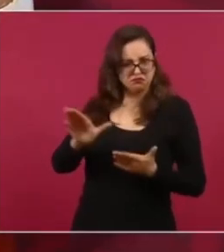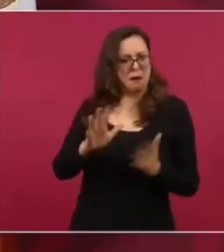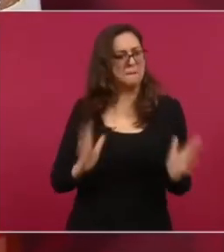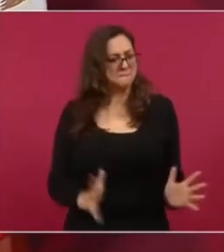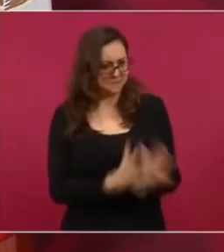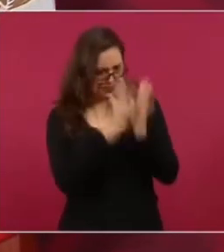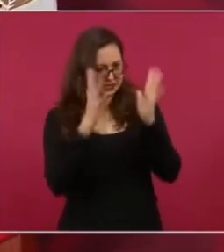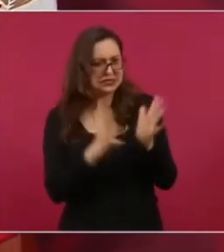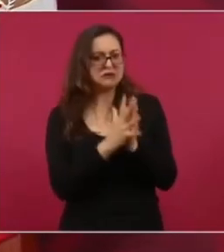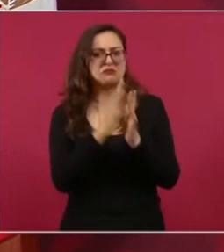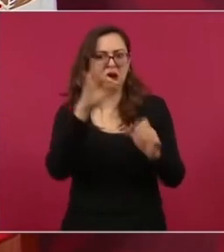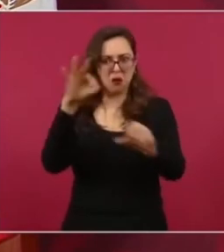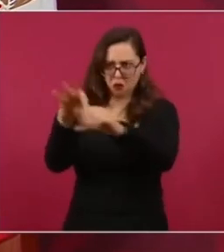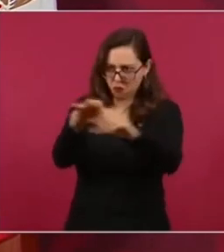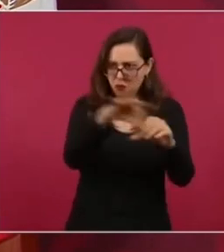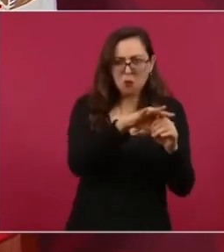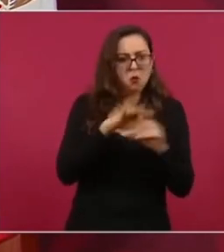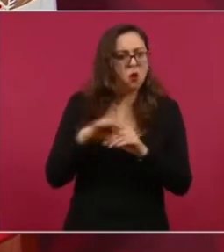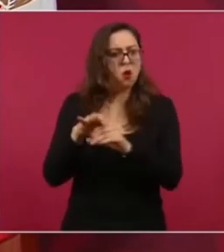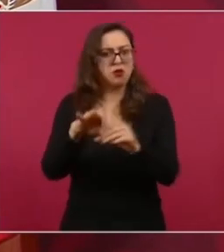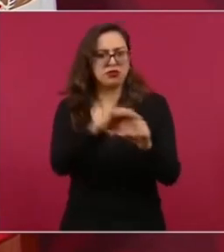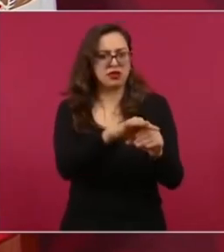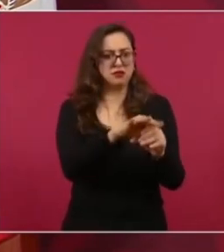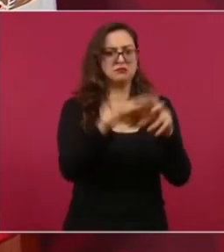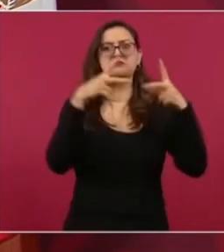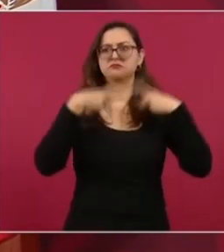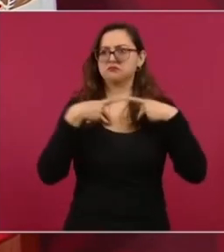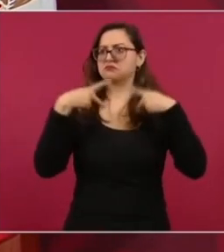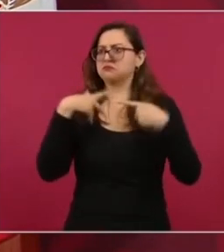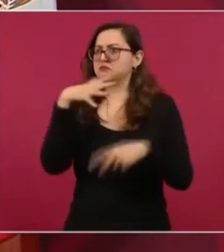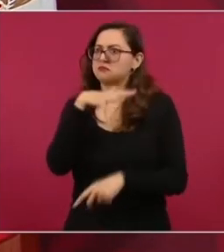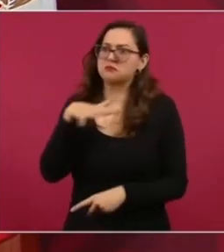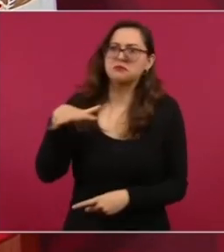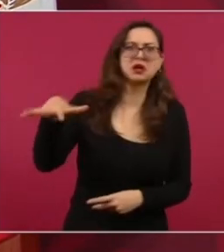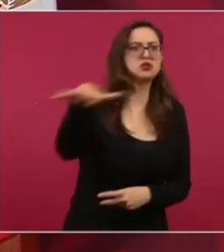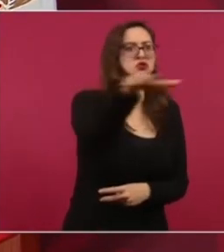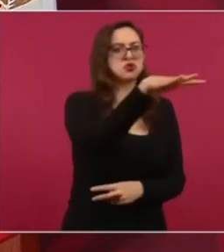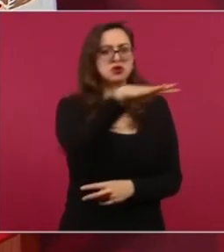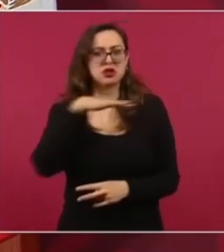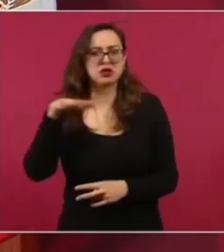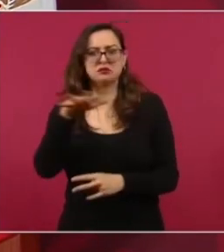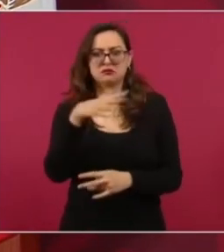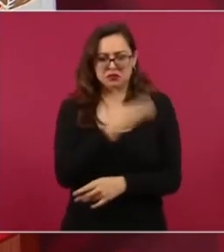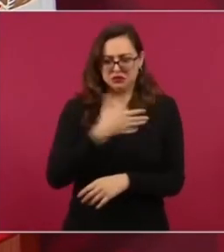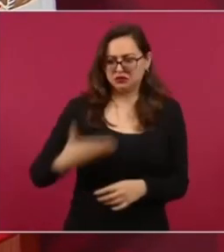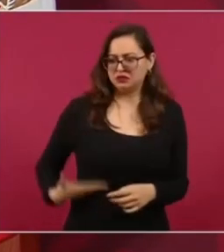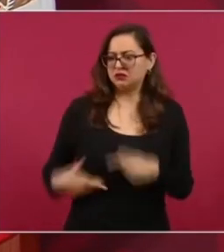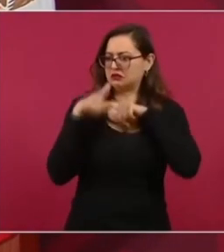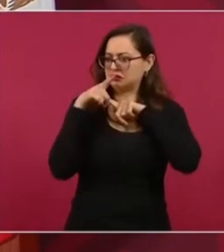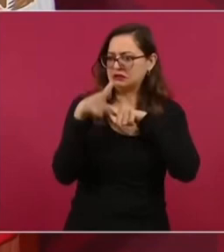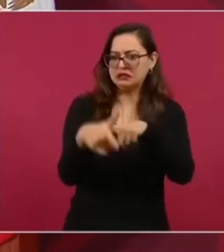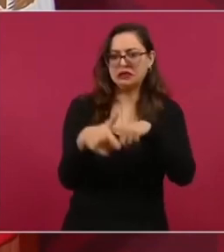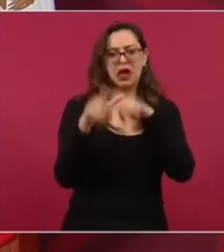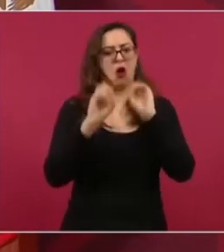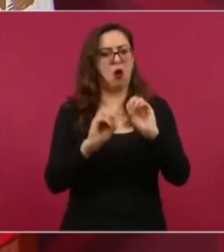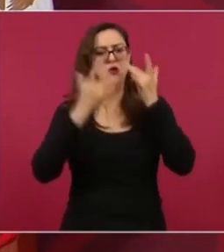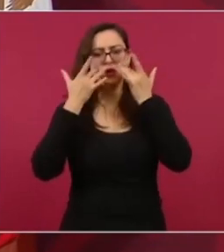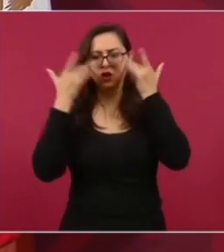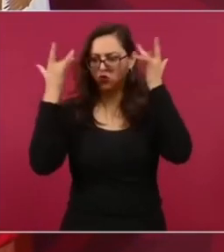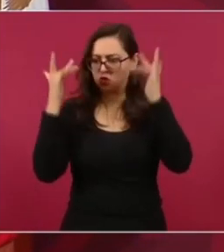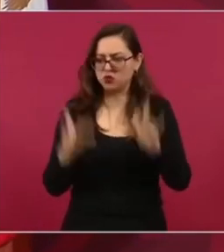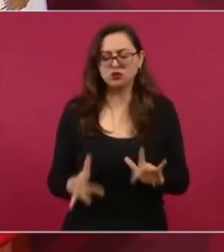y que la gente decida quieres que siga el presidente o que renuncie